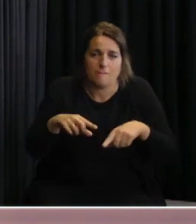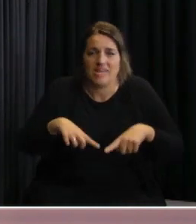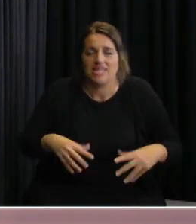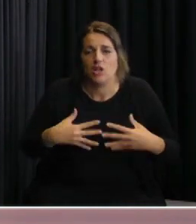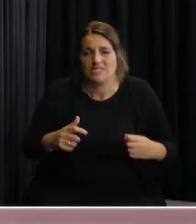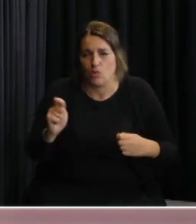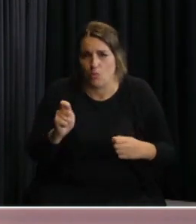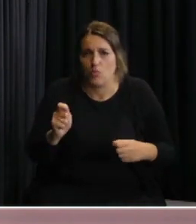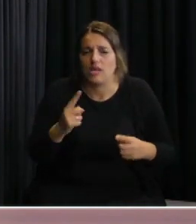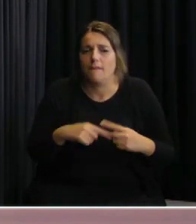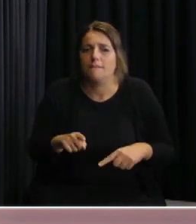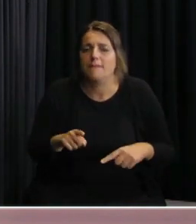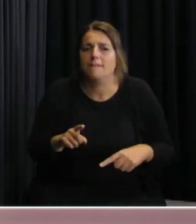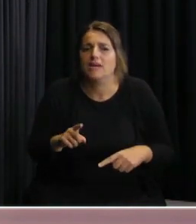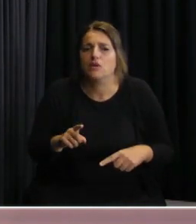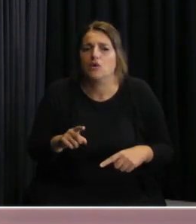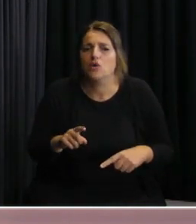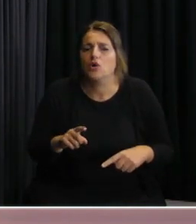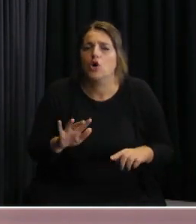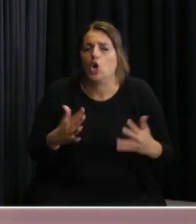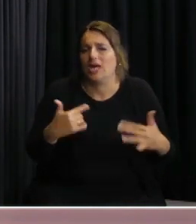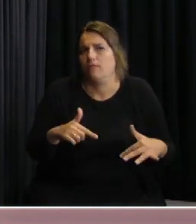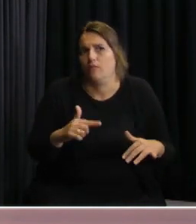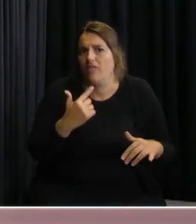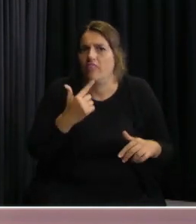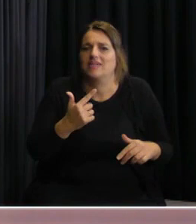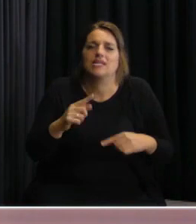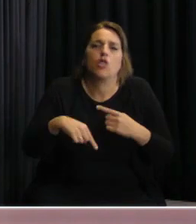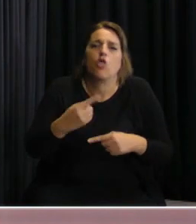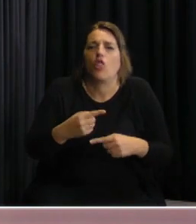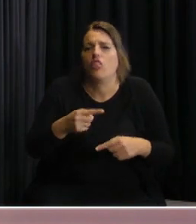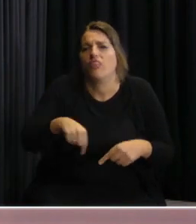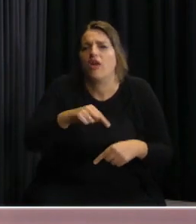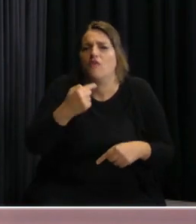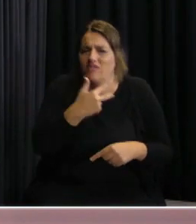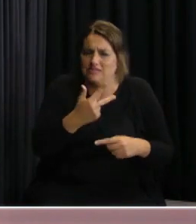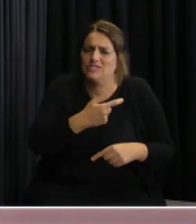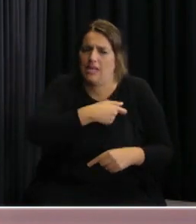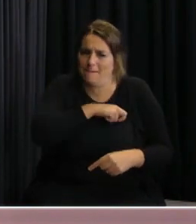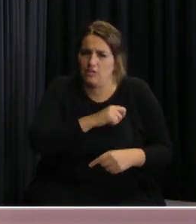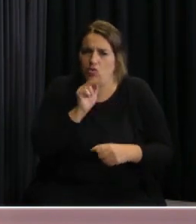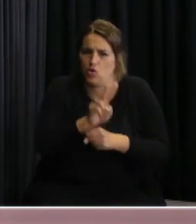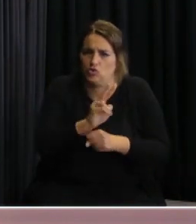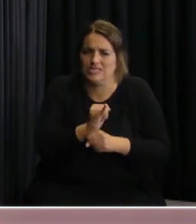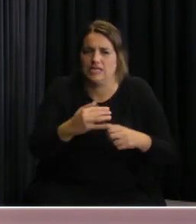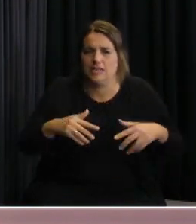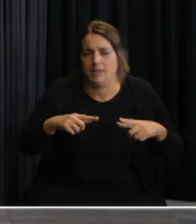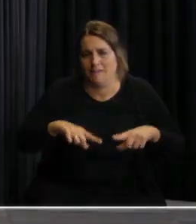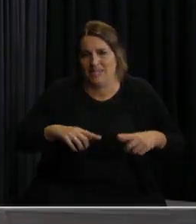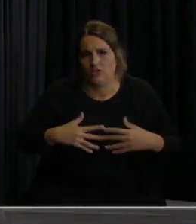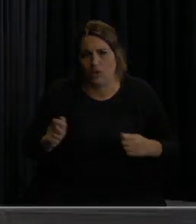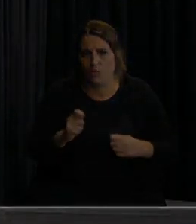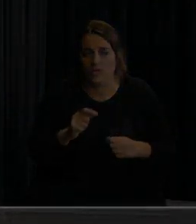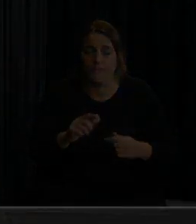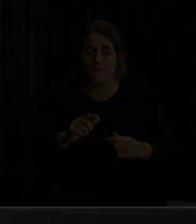no queremos advertirle ni cuándo ni cómo pero seguramente haya inspecciones del Ministerio de Salud Pública de